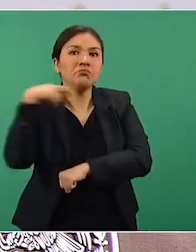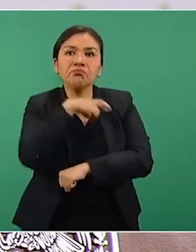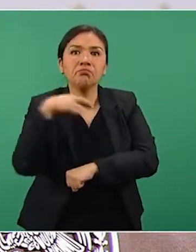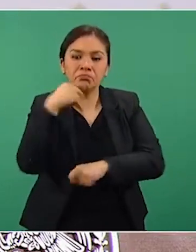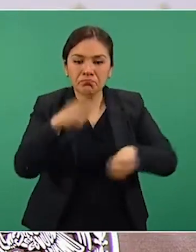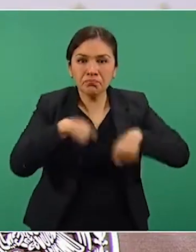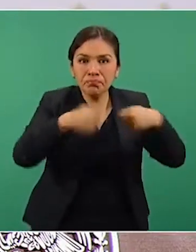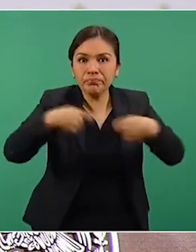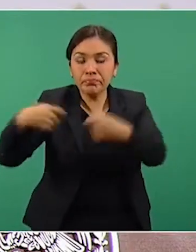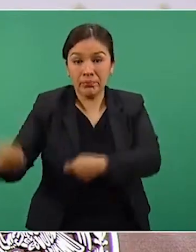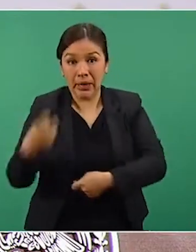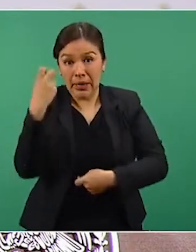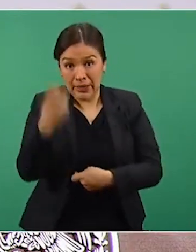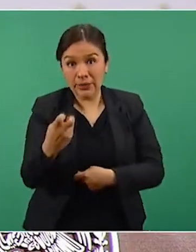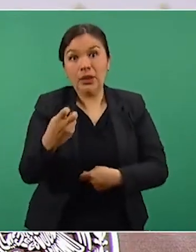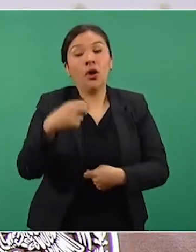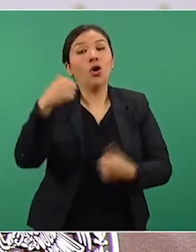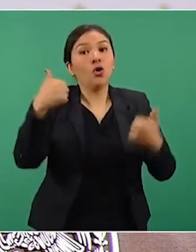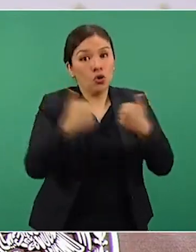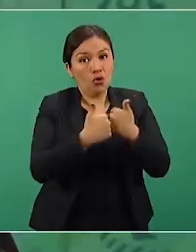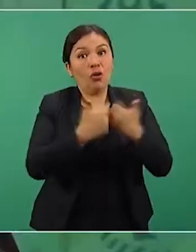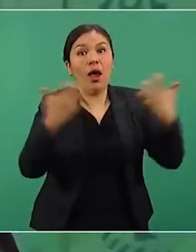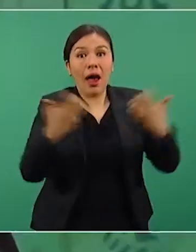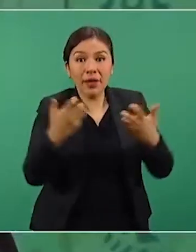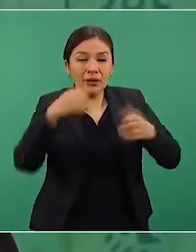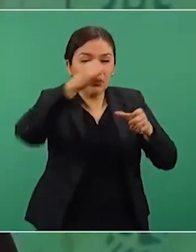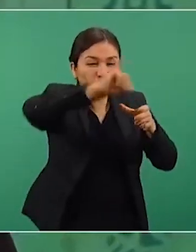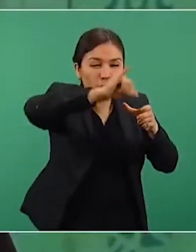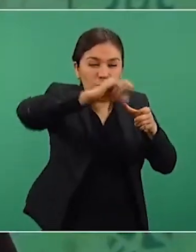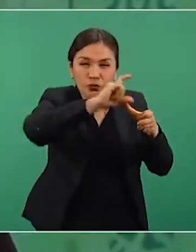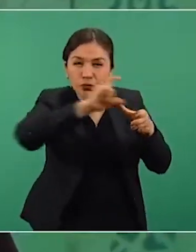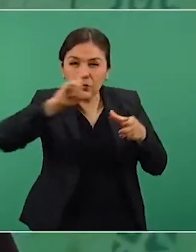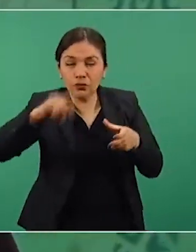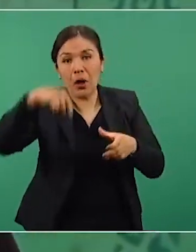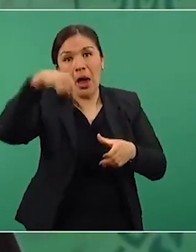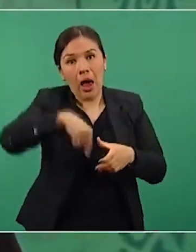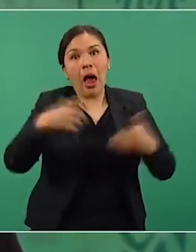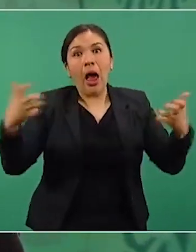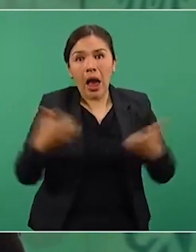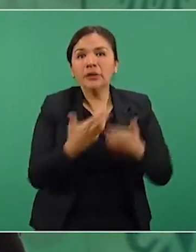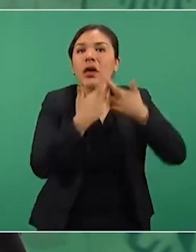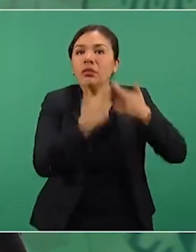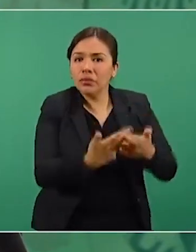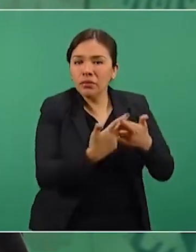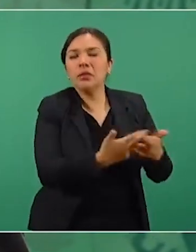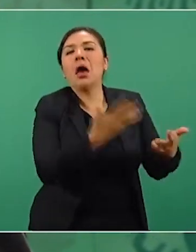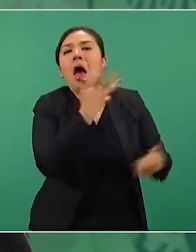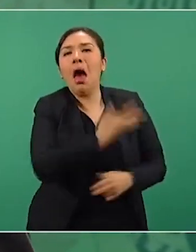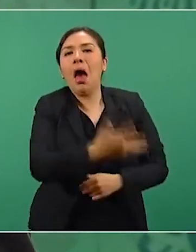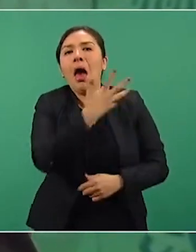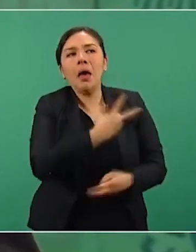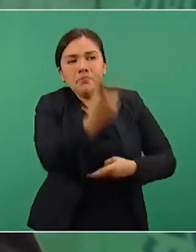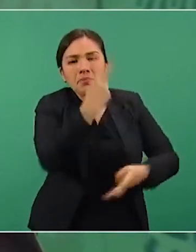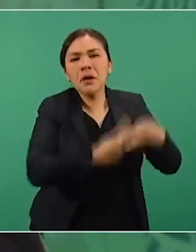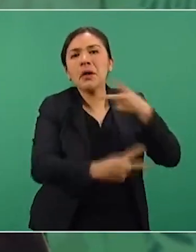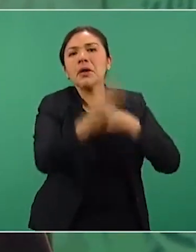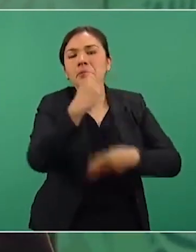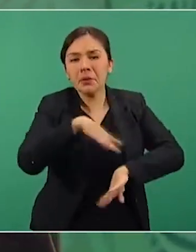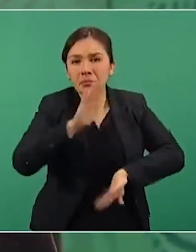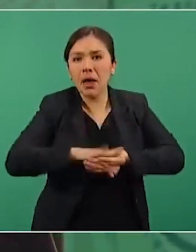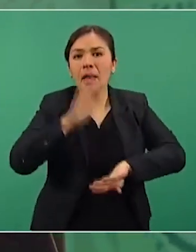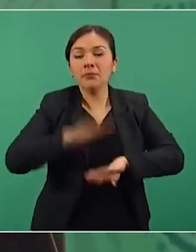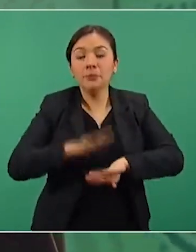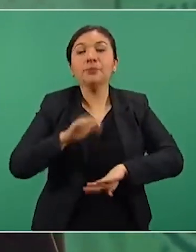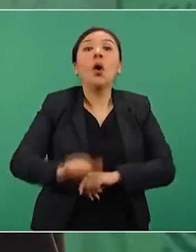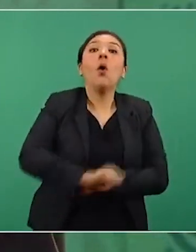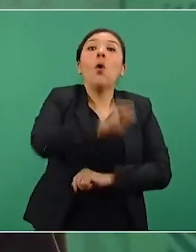Ya la planta nos va a garantizar abasto suficiente, más las